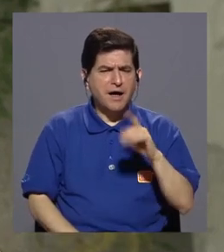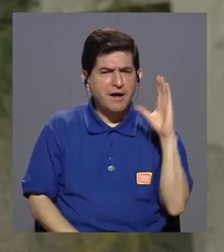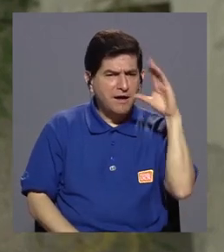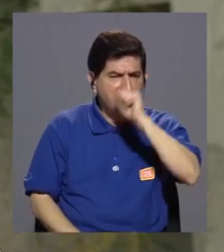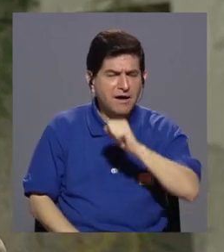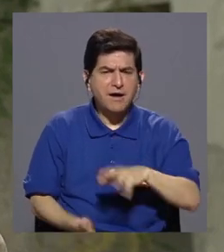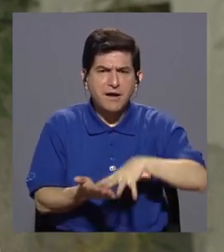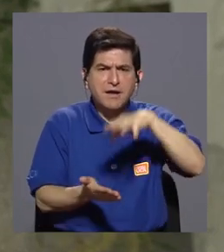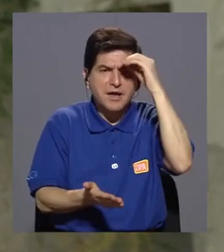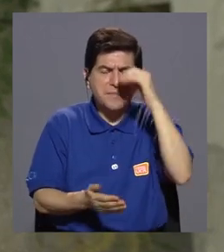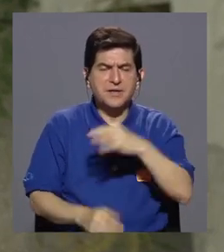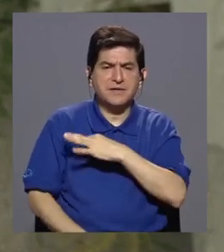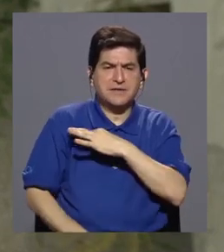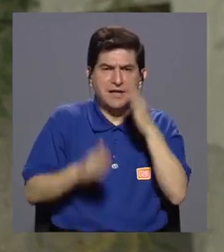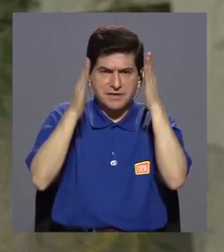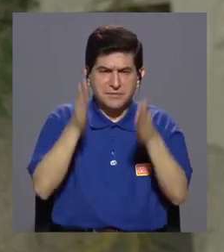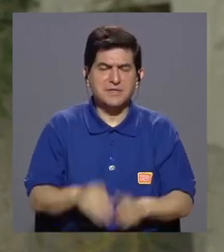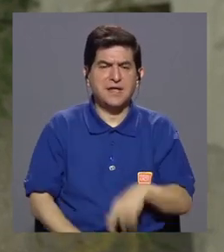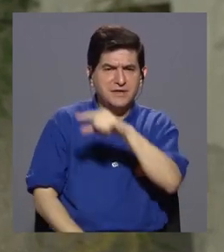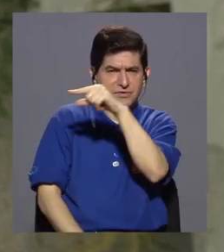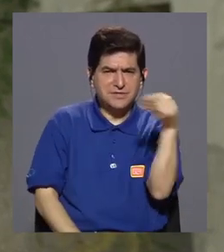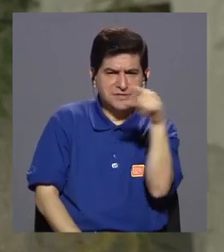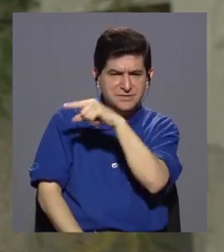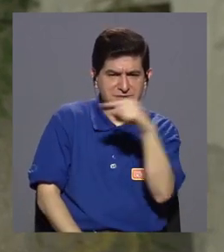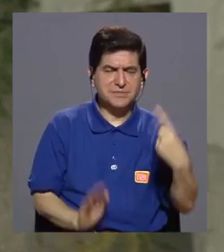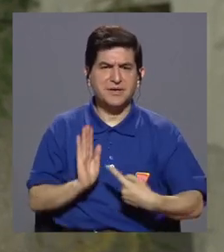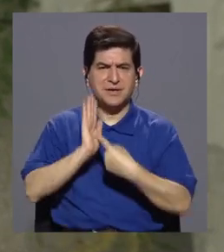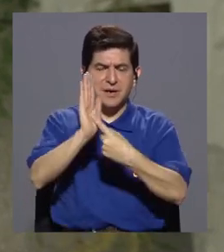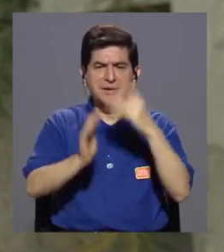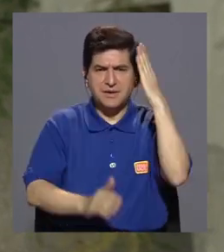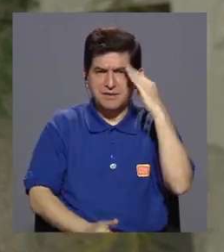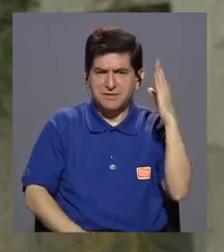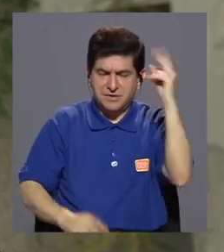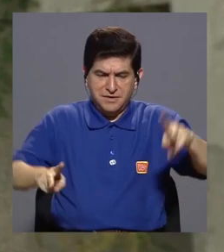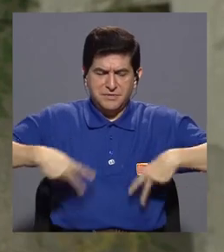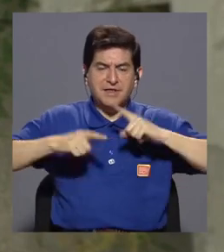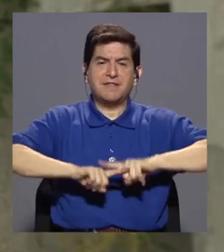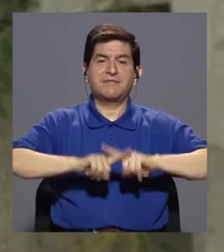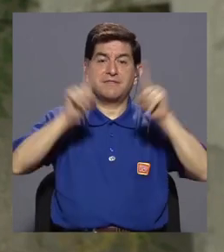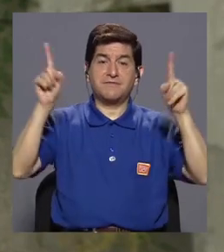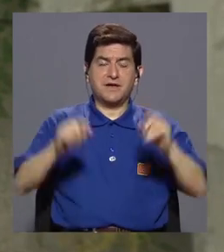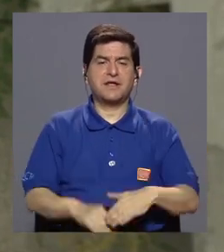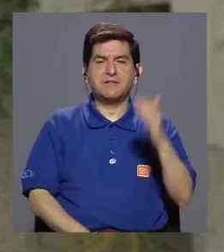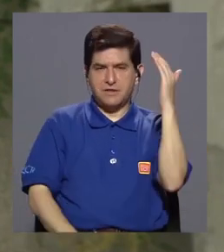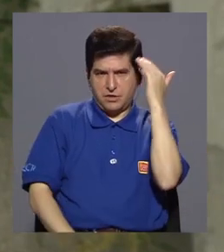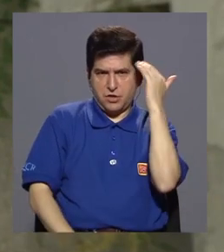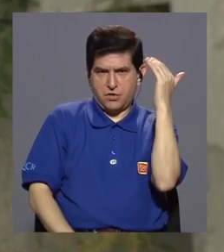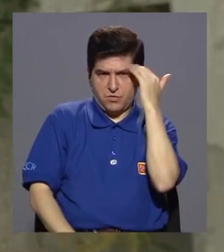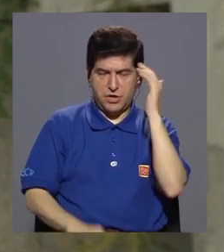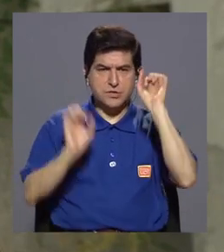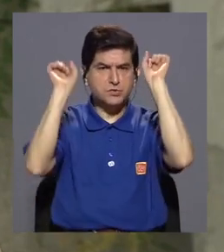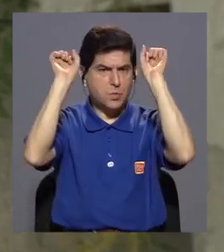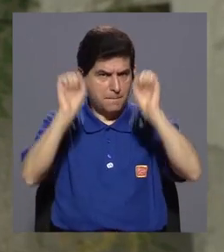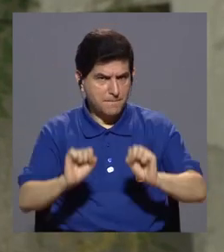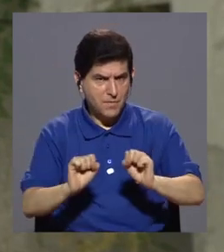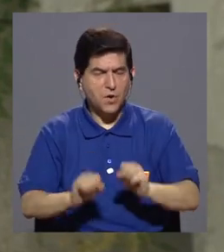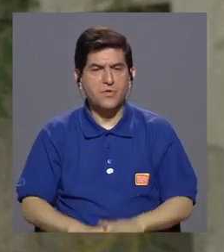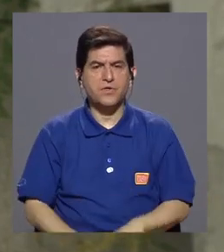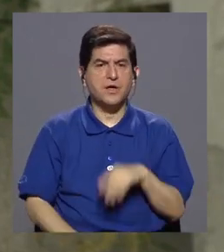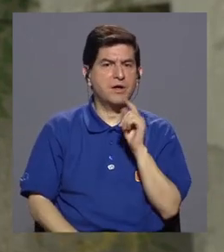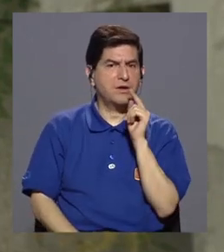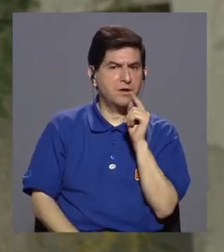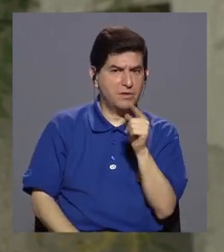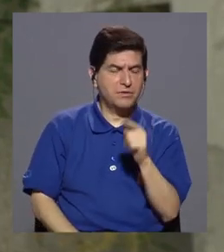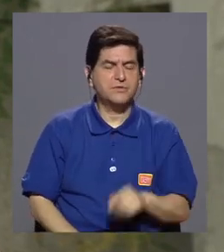nota y aprender de nuestros invitados, que cada semana nos traen experiencias de vida diferentes y conocimientos que puedan